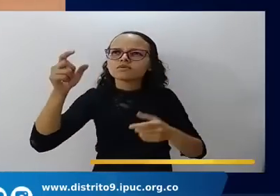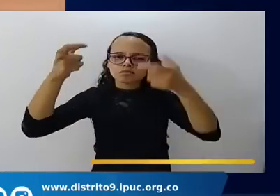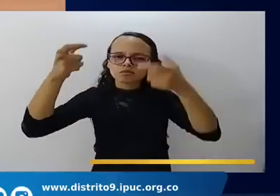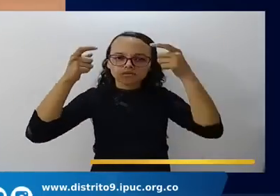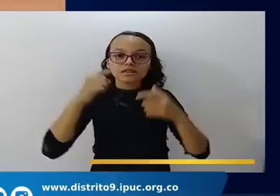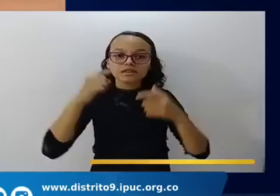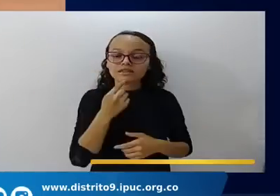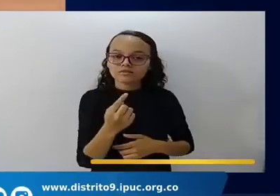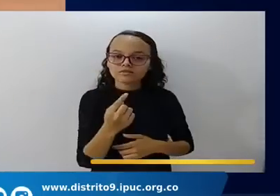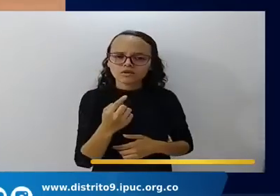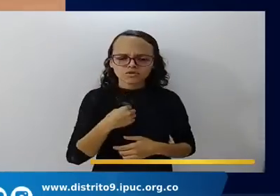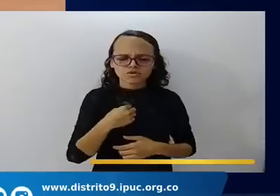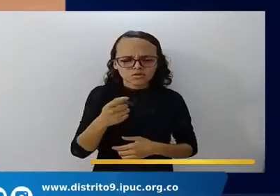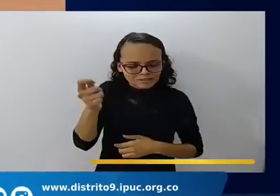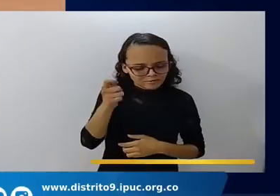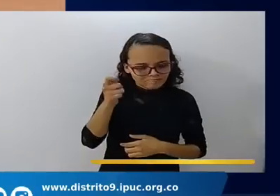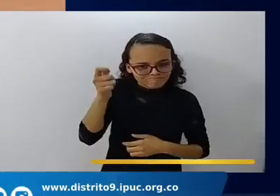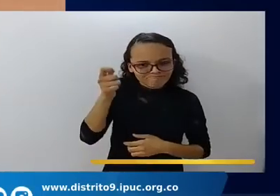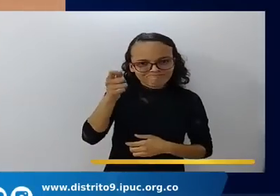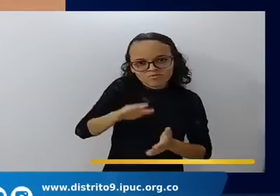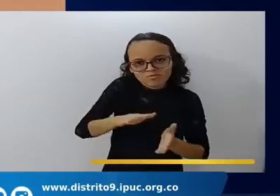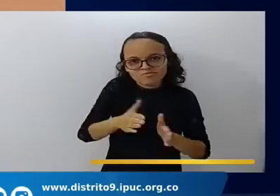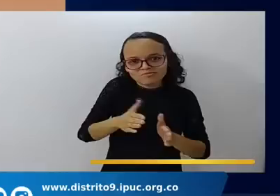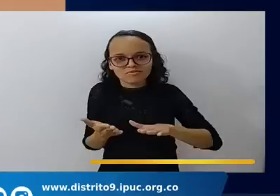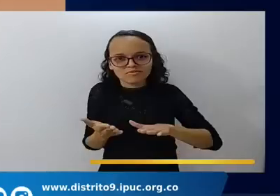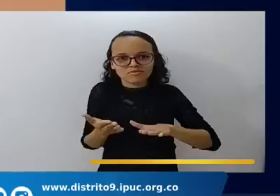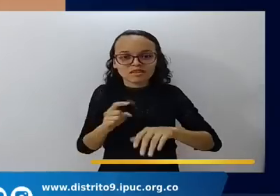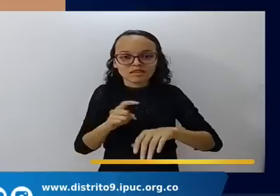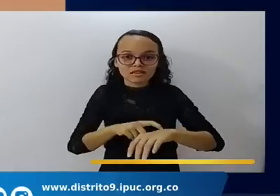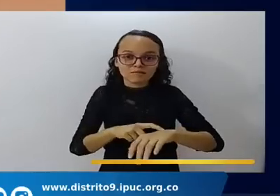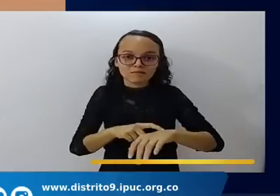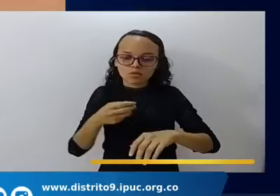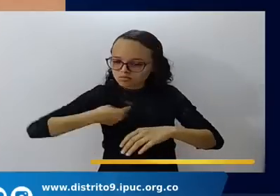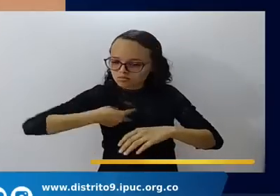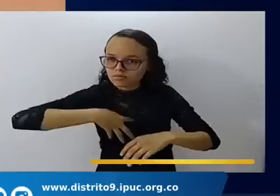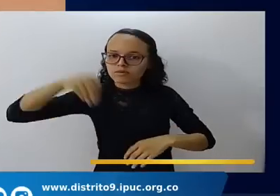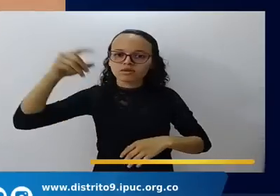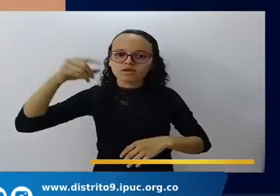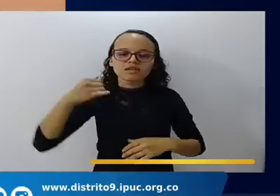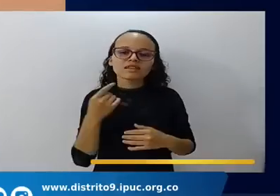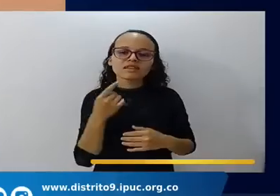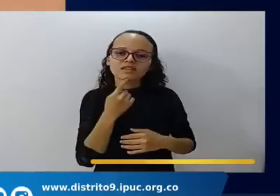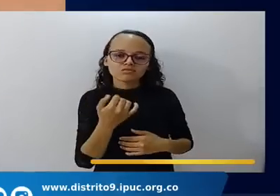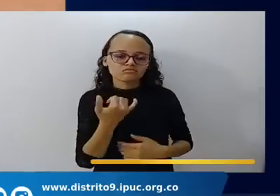sacrificado y el tiempo de mi partida está cercano. He peleado.